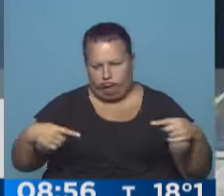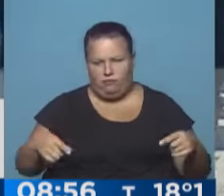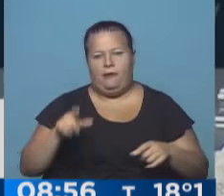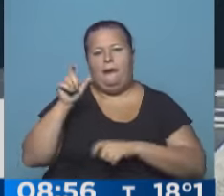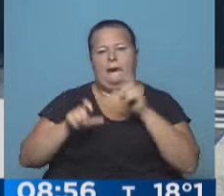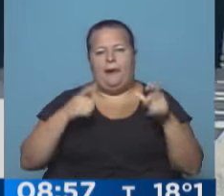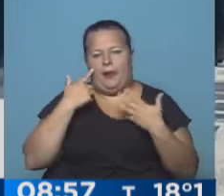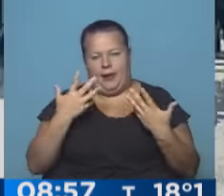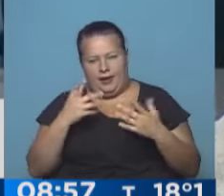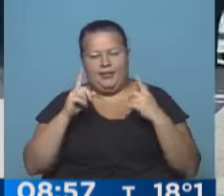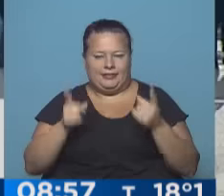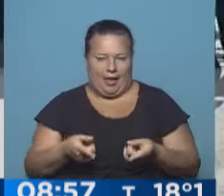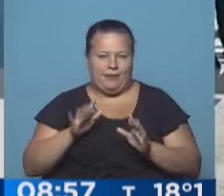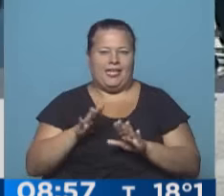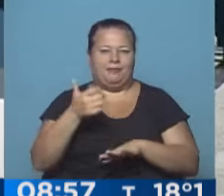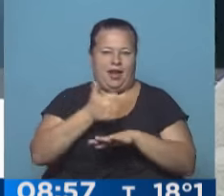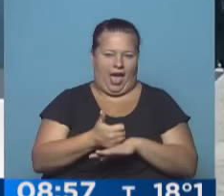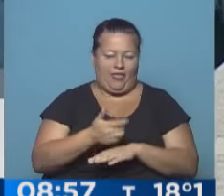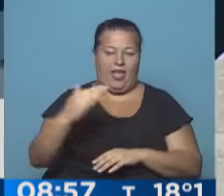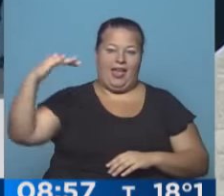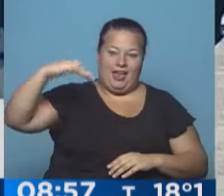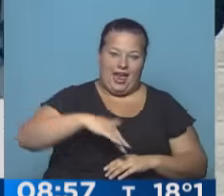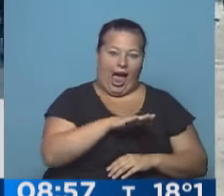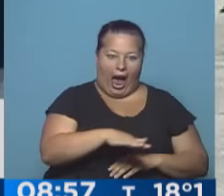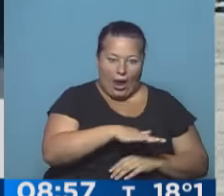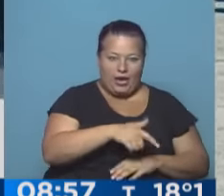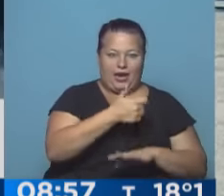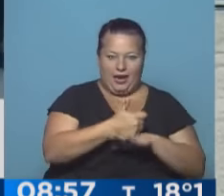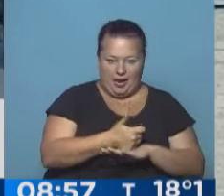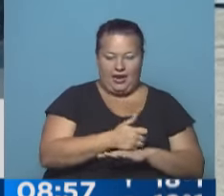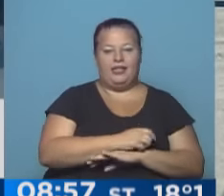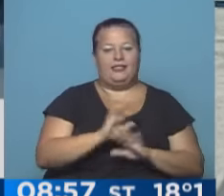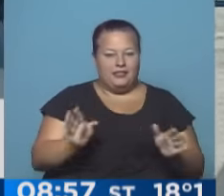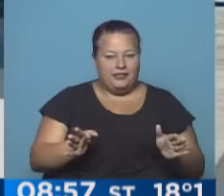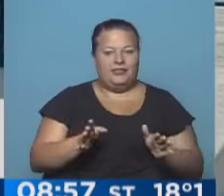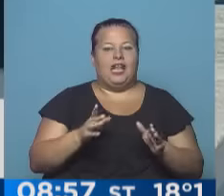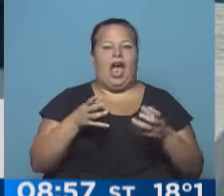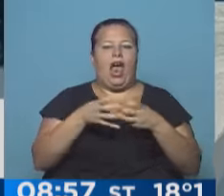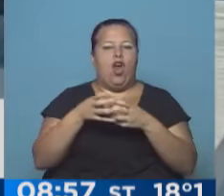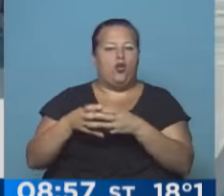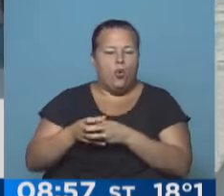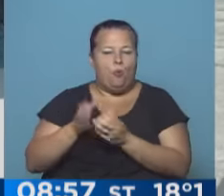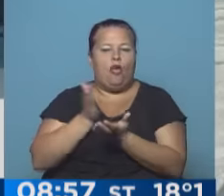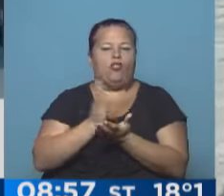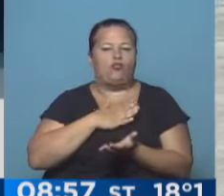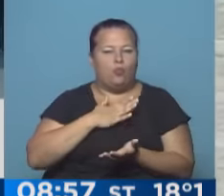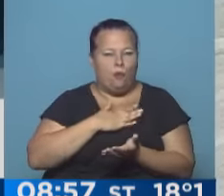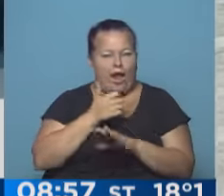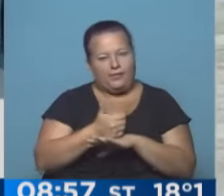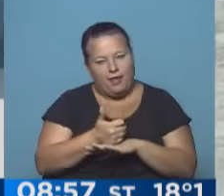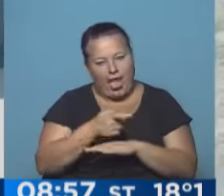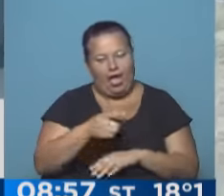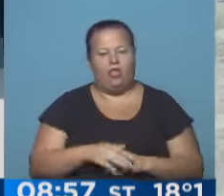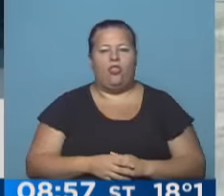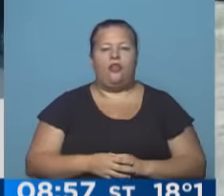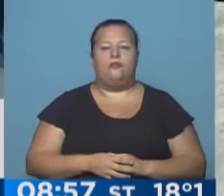personalidades que ya también lo están esperando aquí, abajo de esta rampa, donde ya están los organismos de derechos humanos.